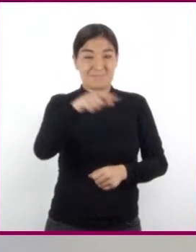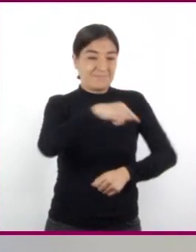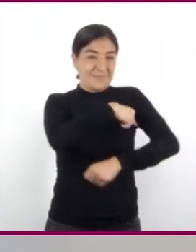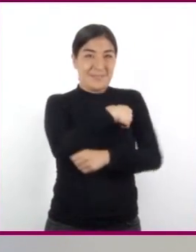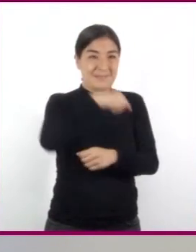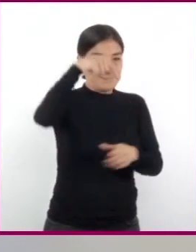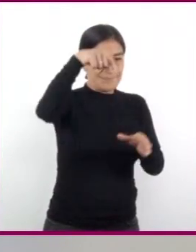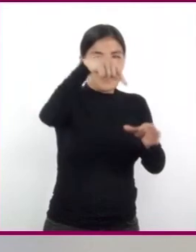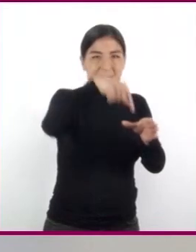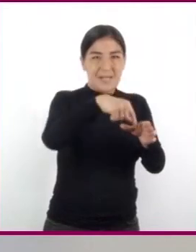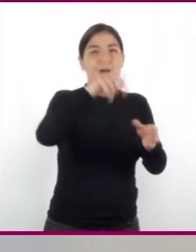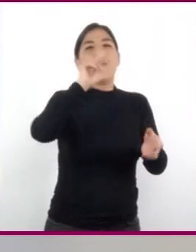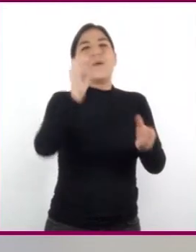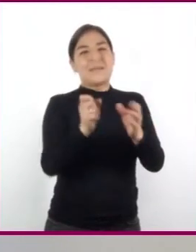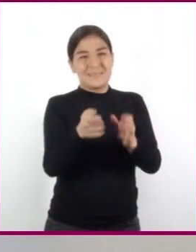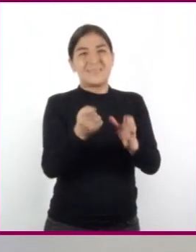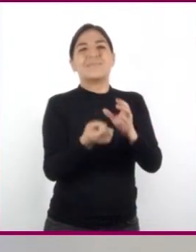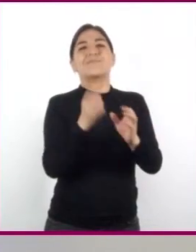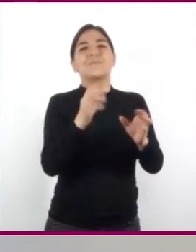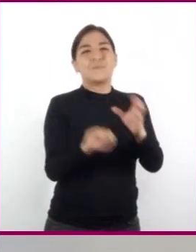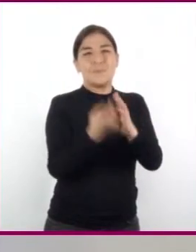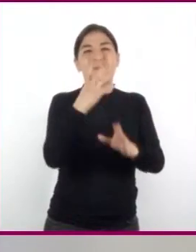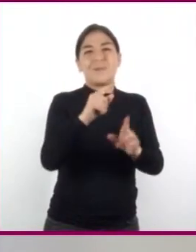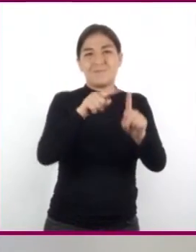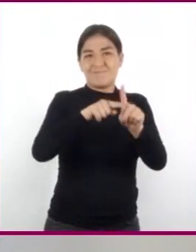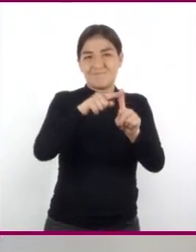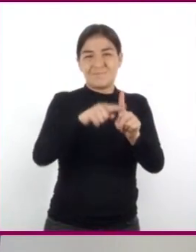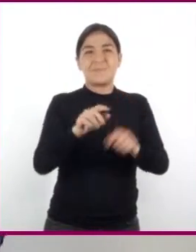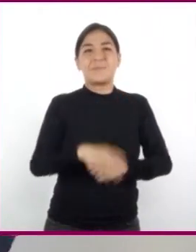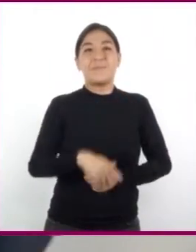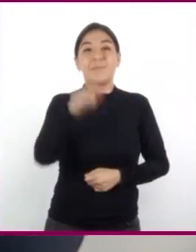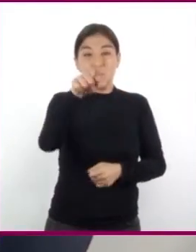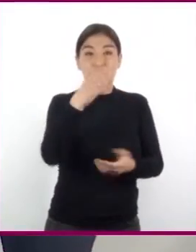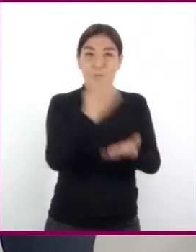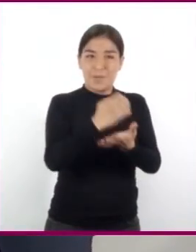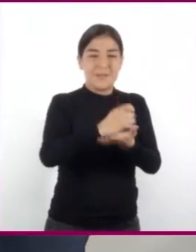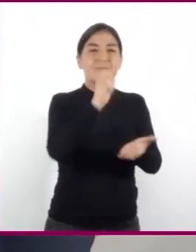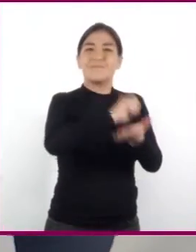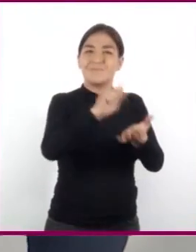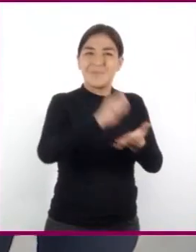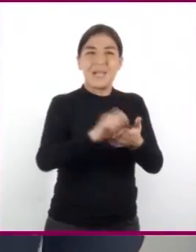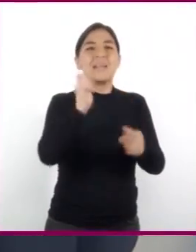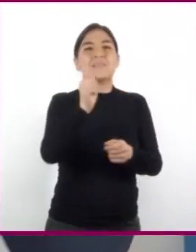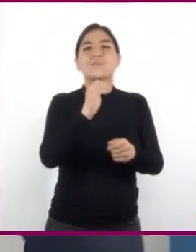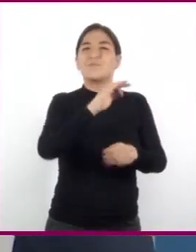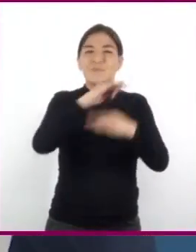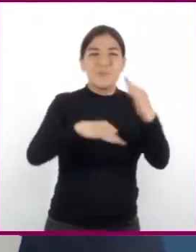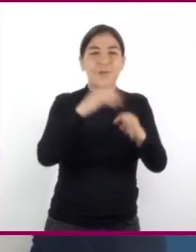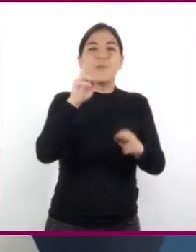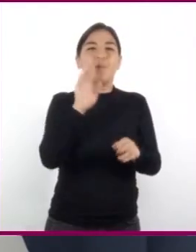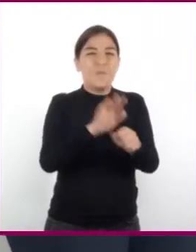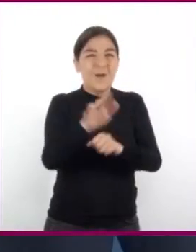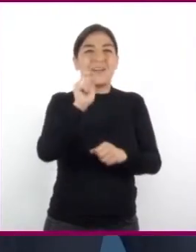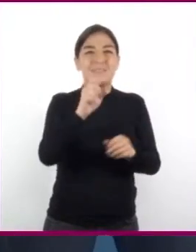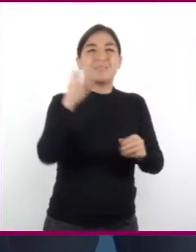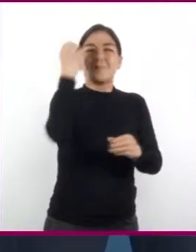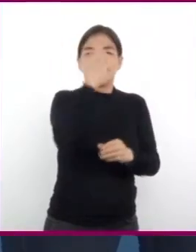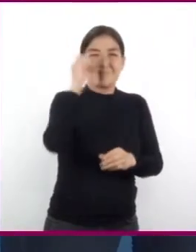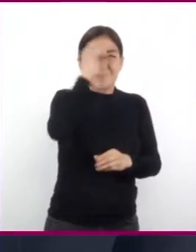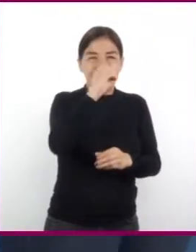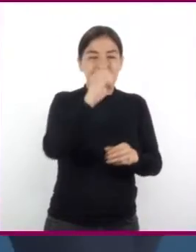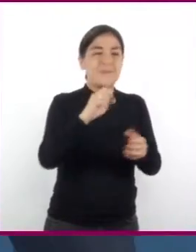midan la nueva temperatura. Anoten todas las observaciones en su cuaderno y